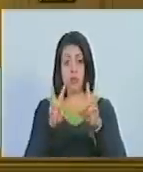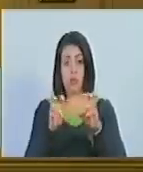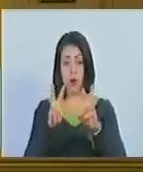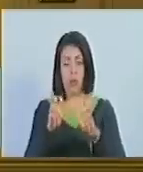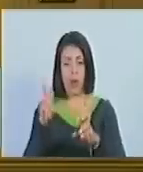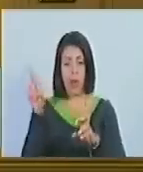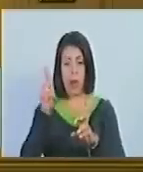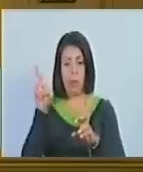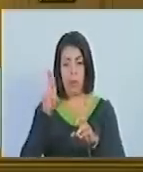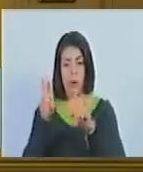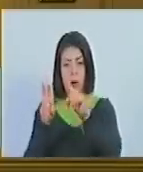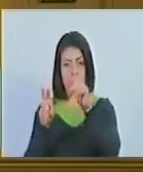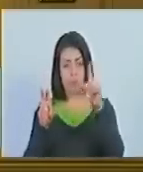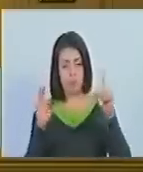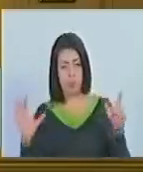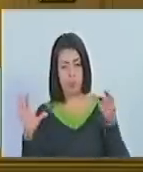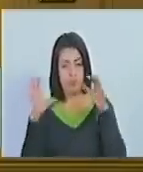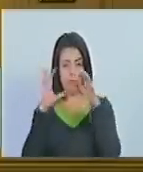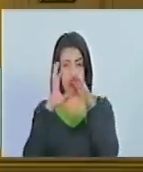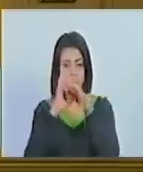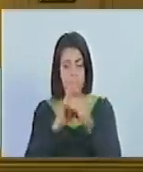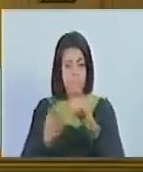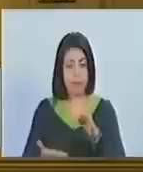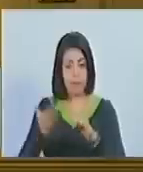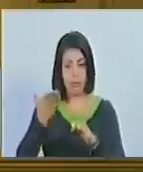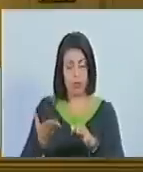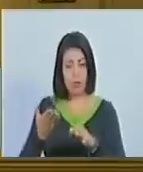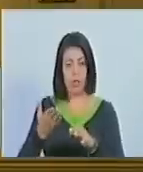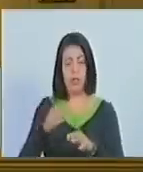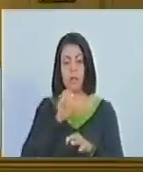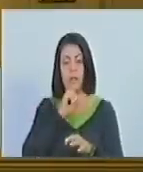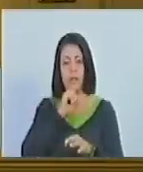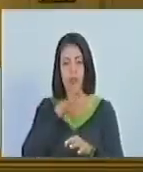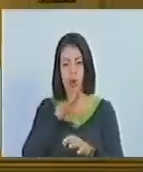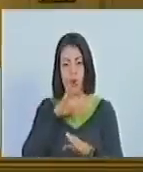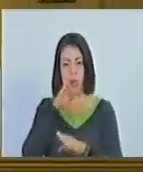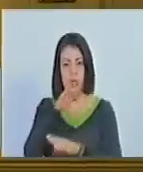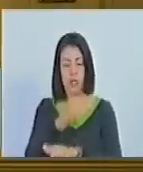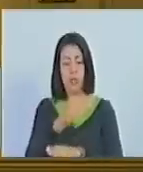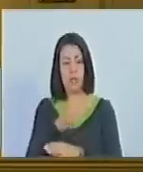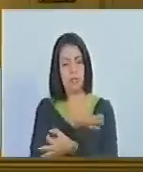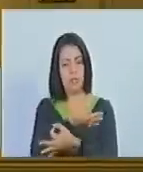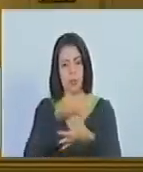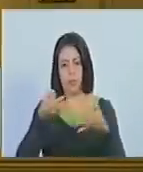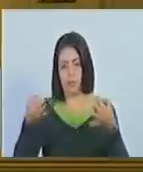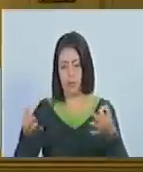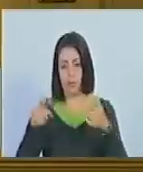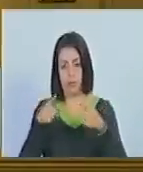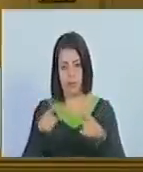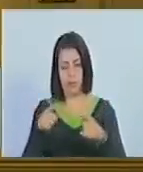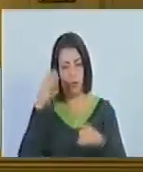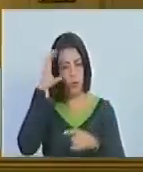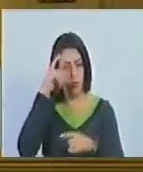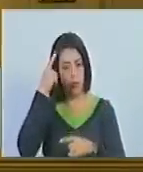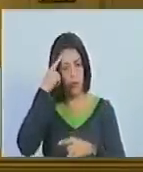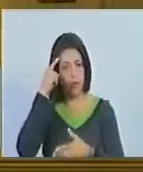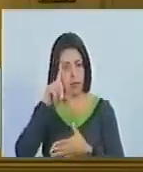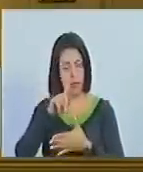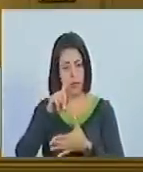repúblicas y que significó el primer hito histórico para una auténtica conciencia